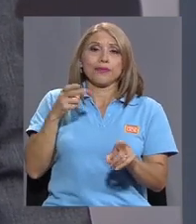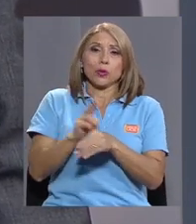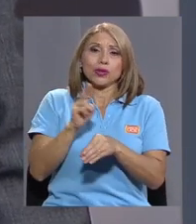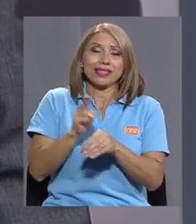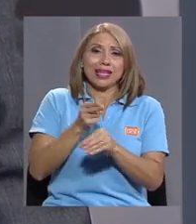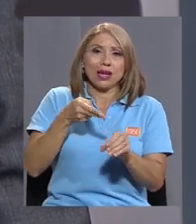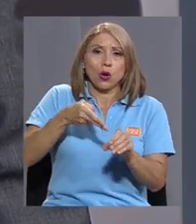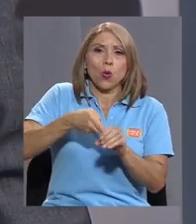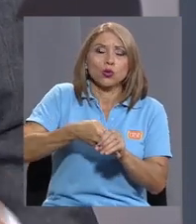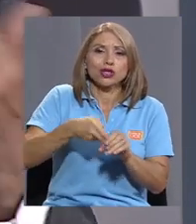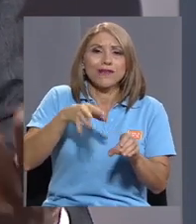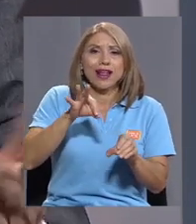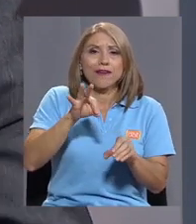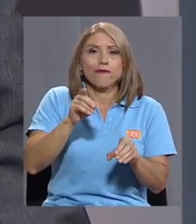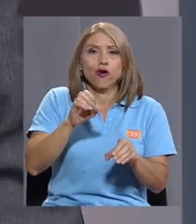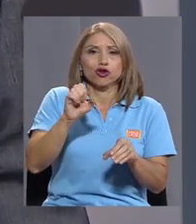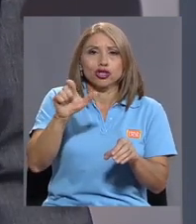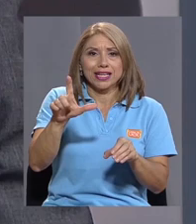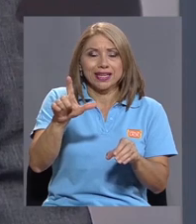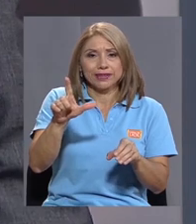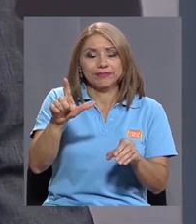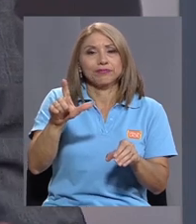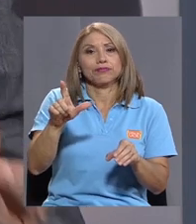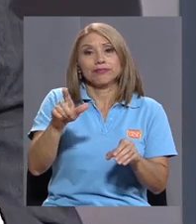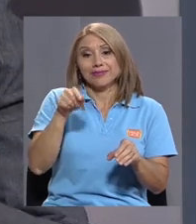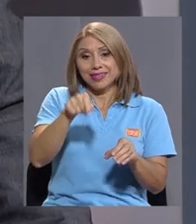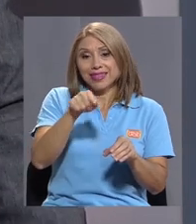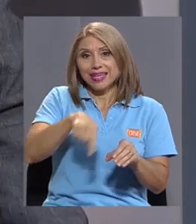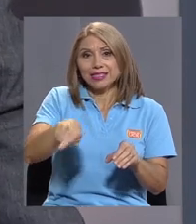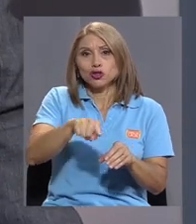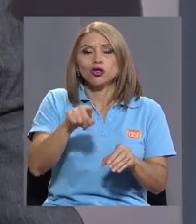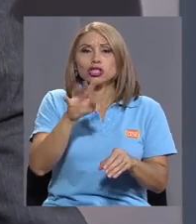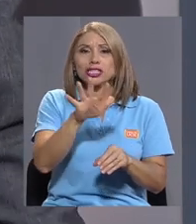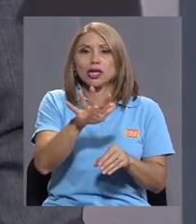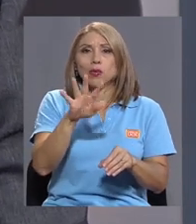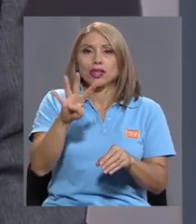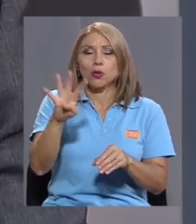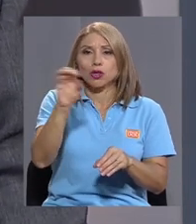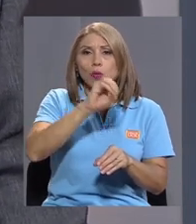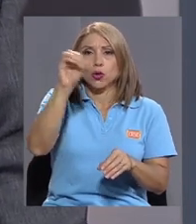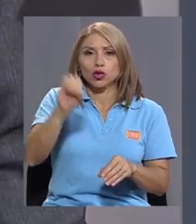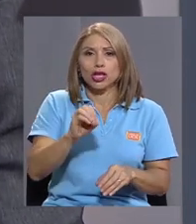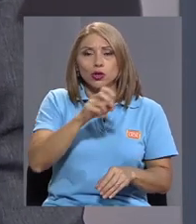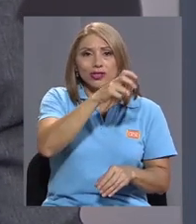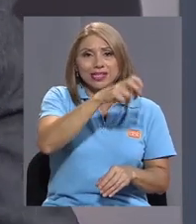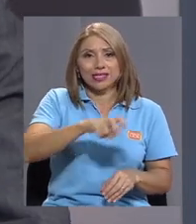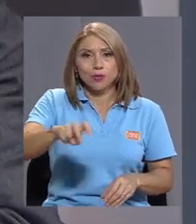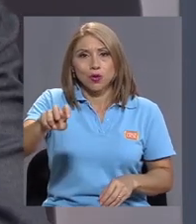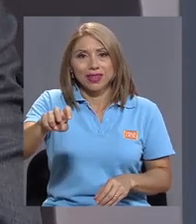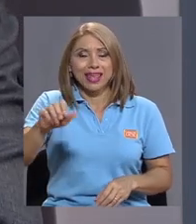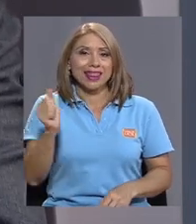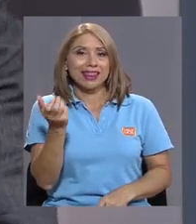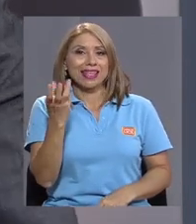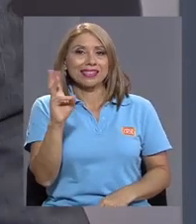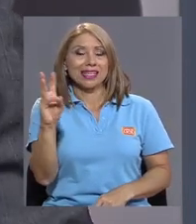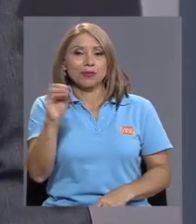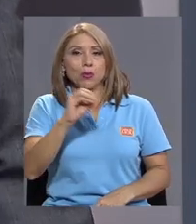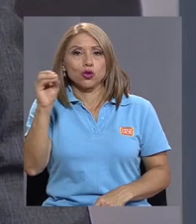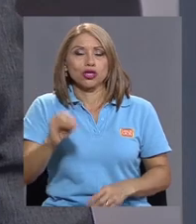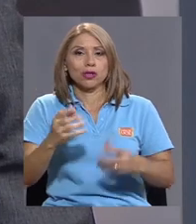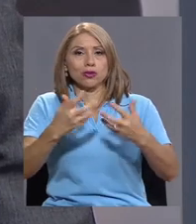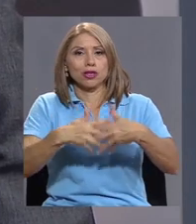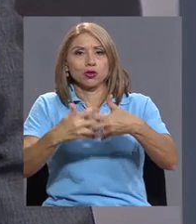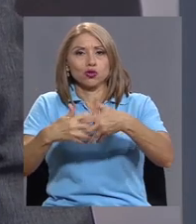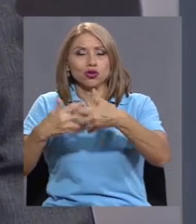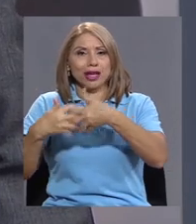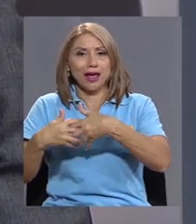quema de combustibles fósiles, como dijimos anteriormente, de los cuales 54% es transporte y 16% es en industria,